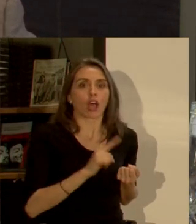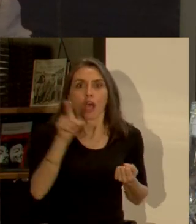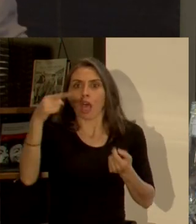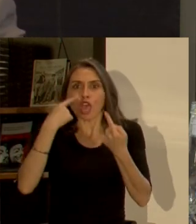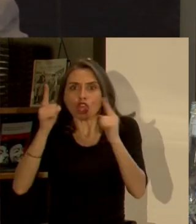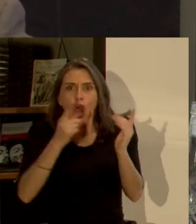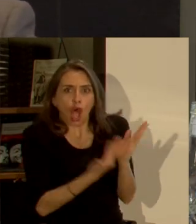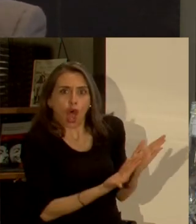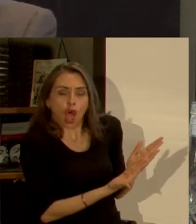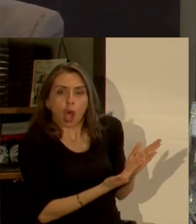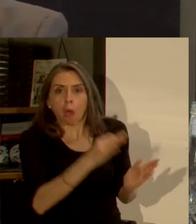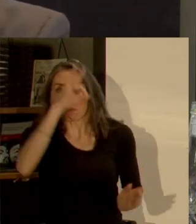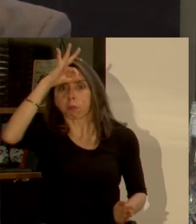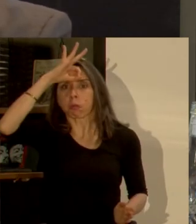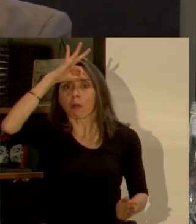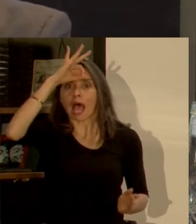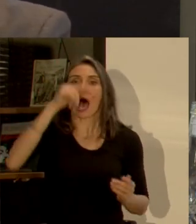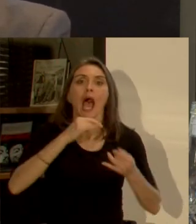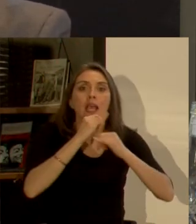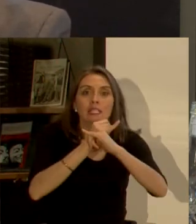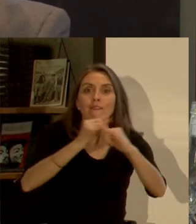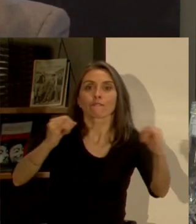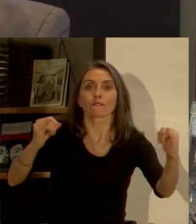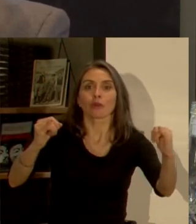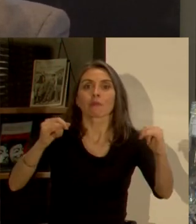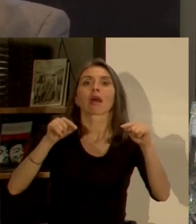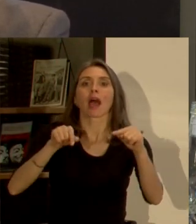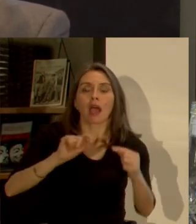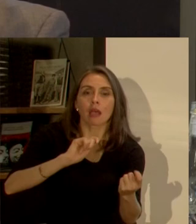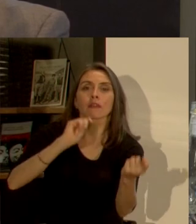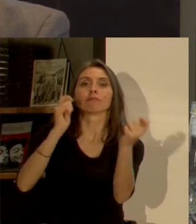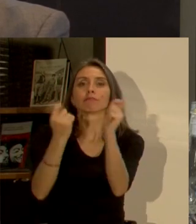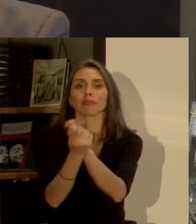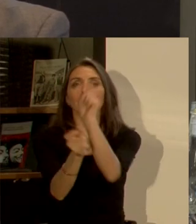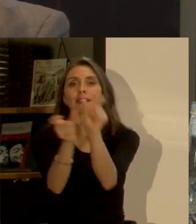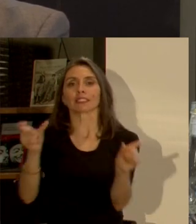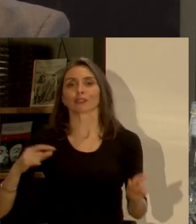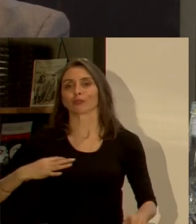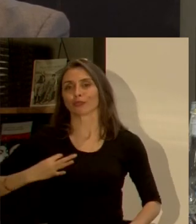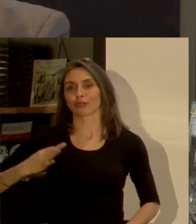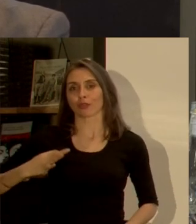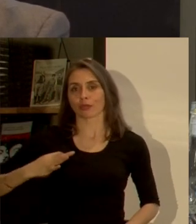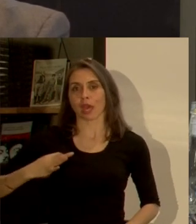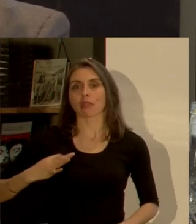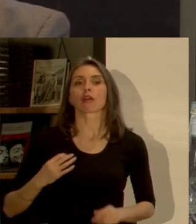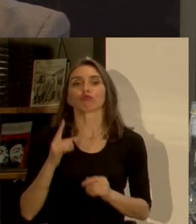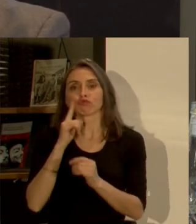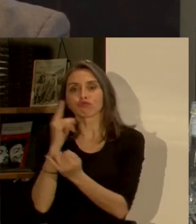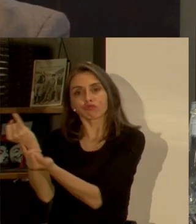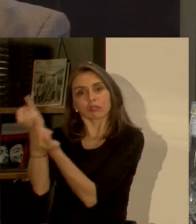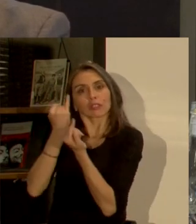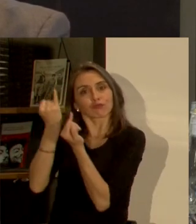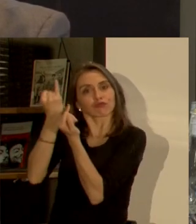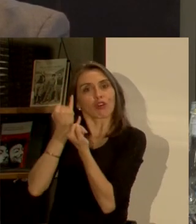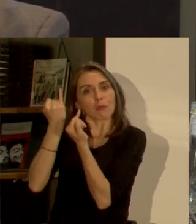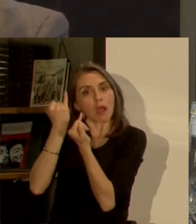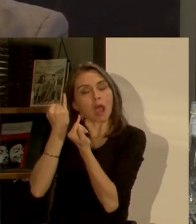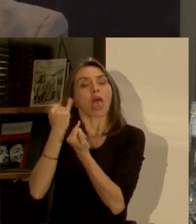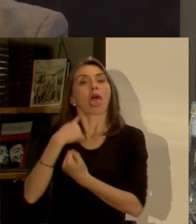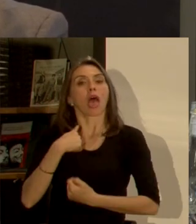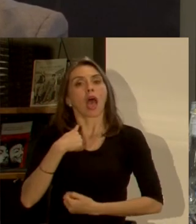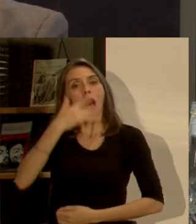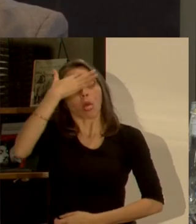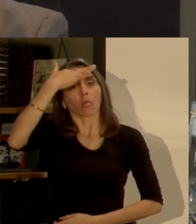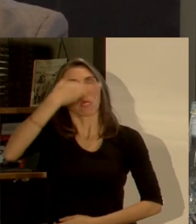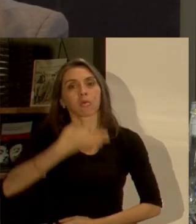conoce esta es una manera de contar entonces con una ciudadanía más informada y que por lo tanto puede tomar unas